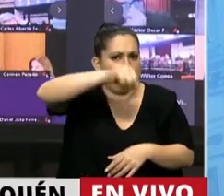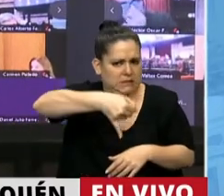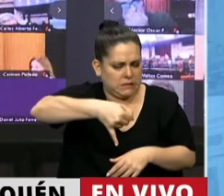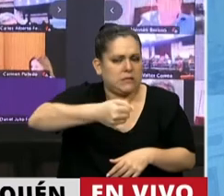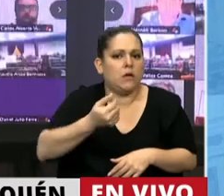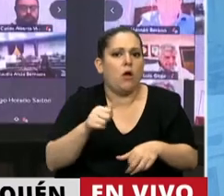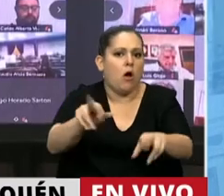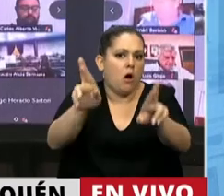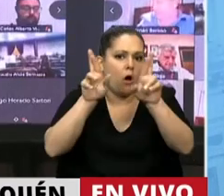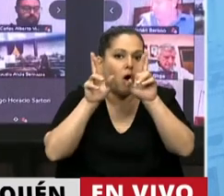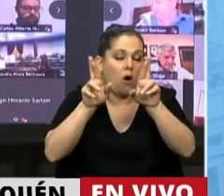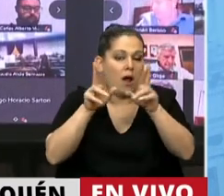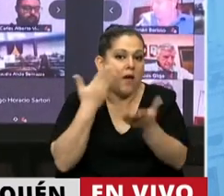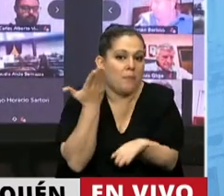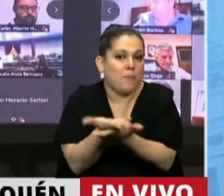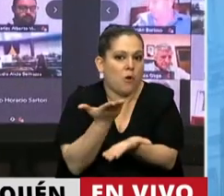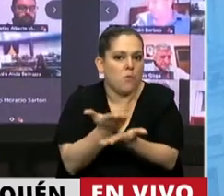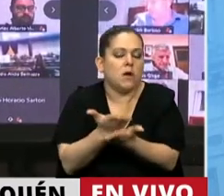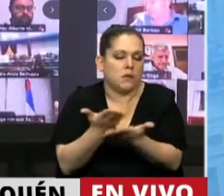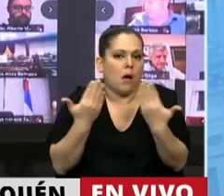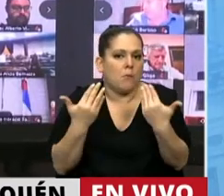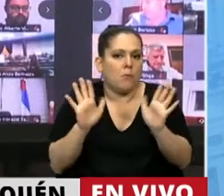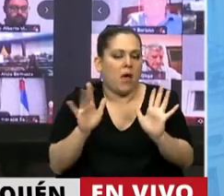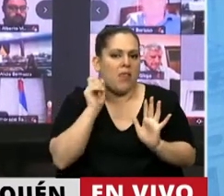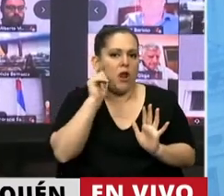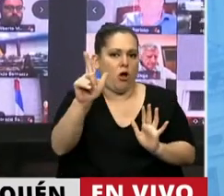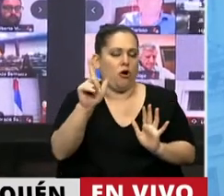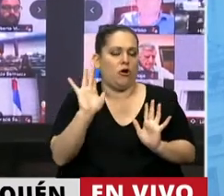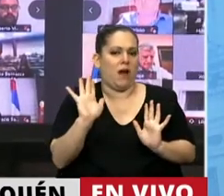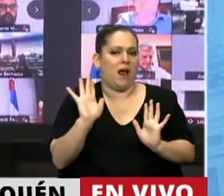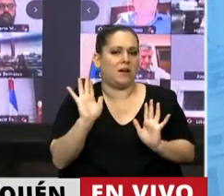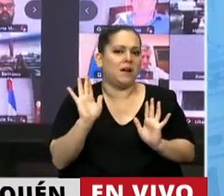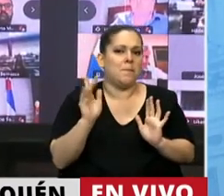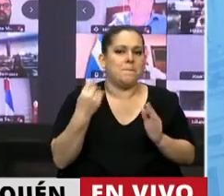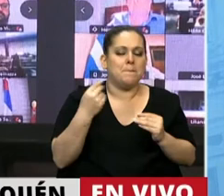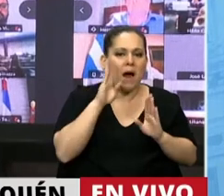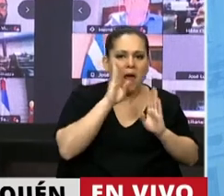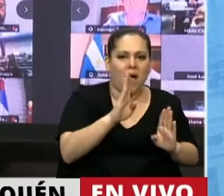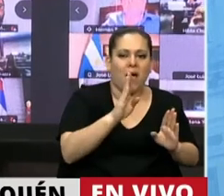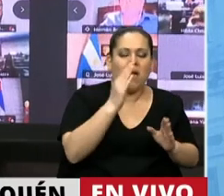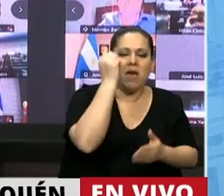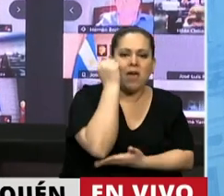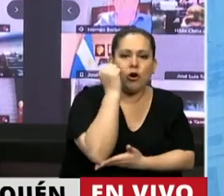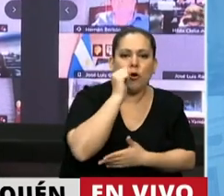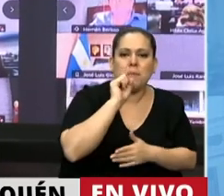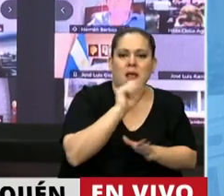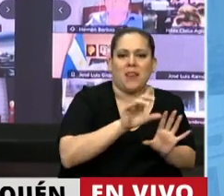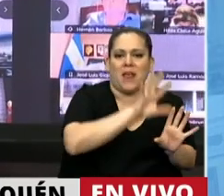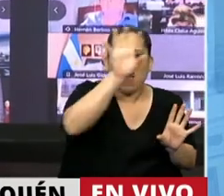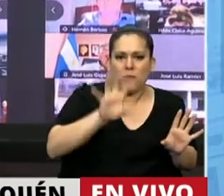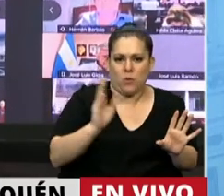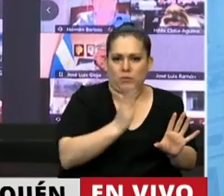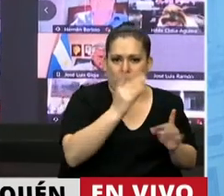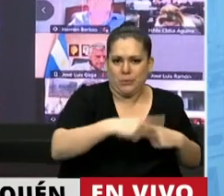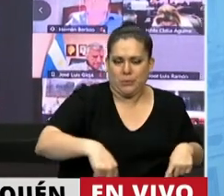deseando que esta iniciativa logre impactar positivamente en las economías regionales del todo el país. Muchas